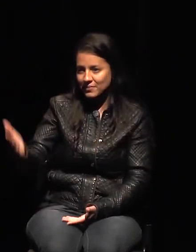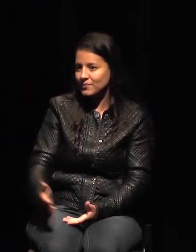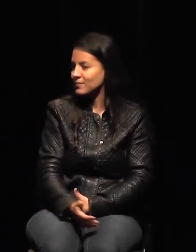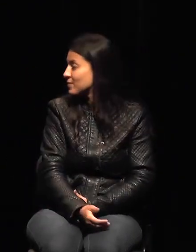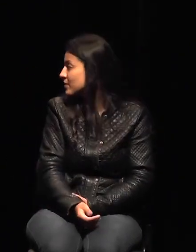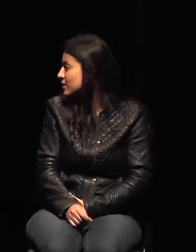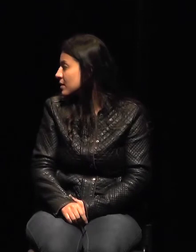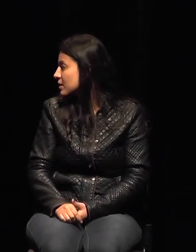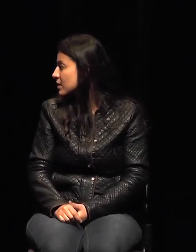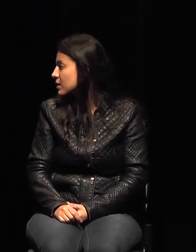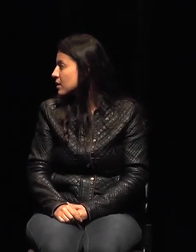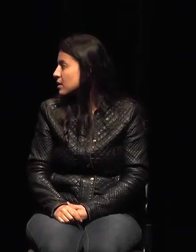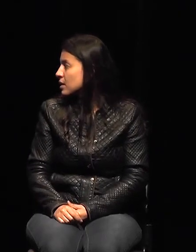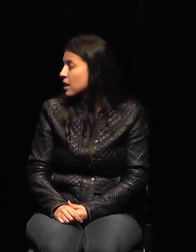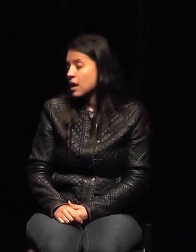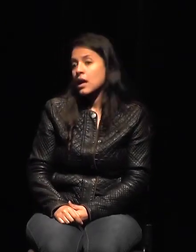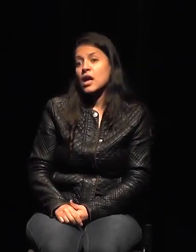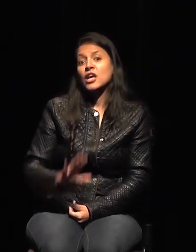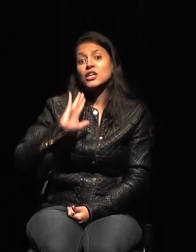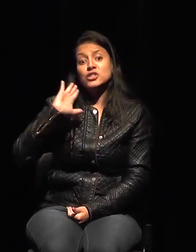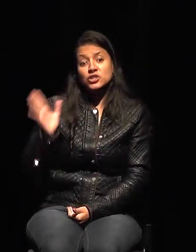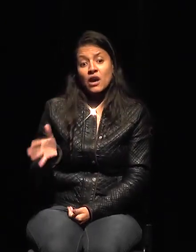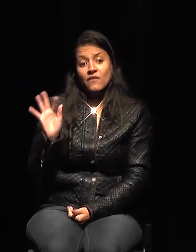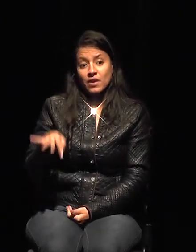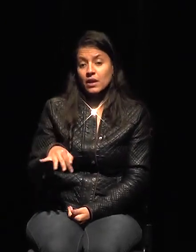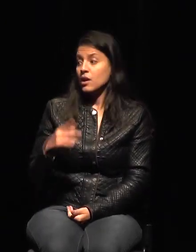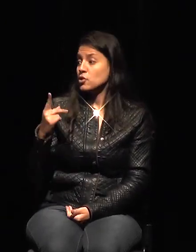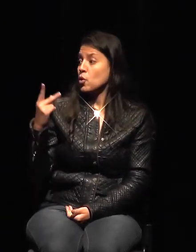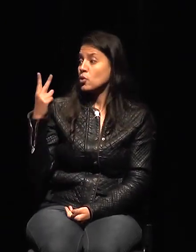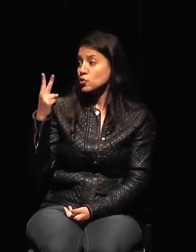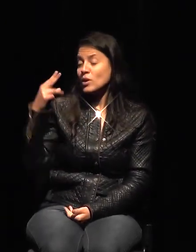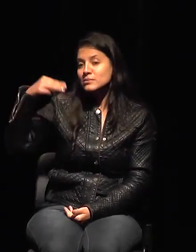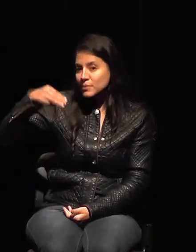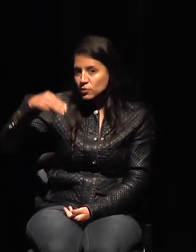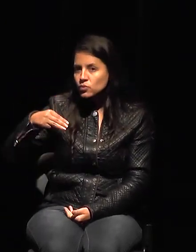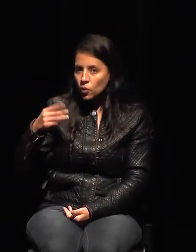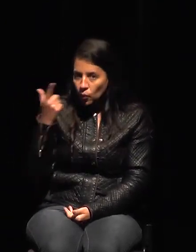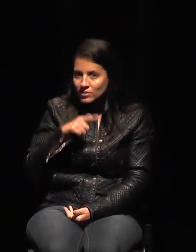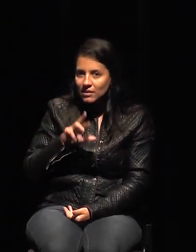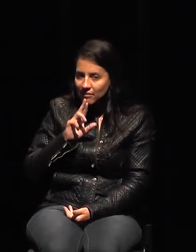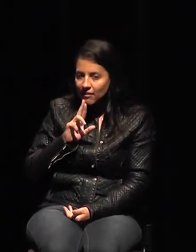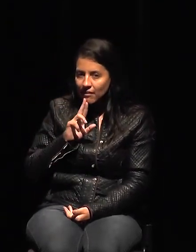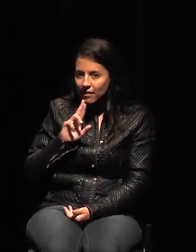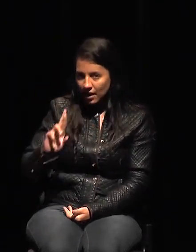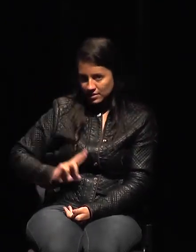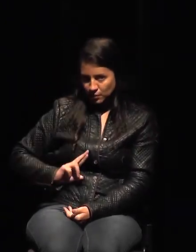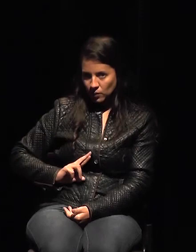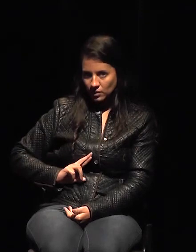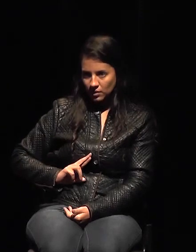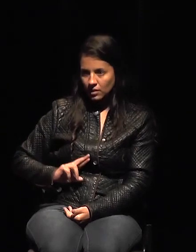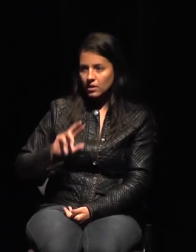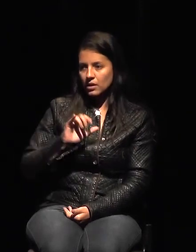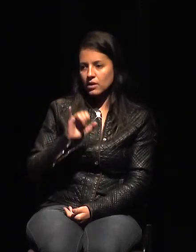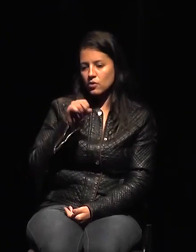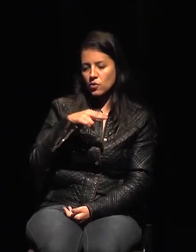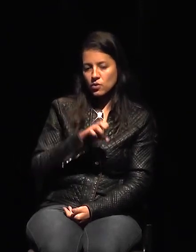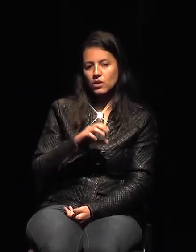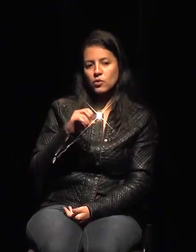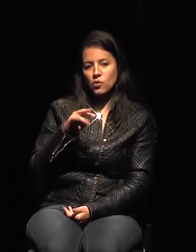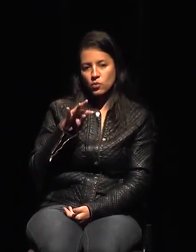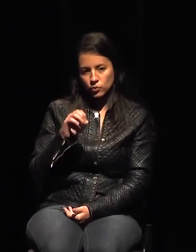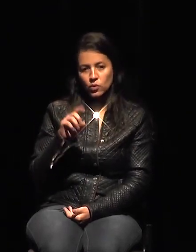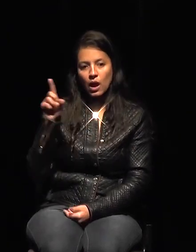Dos minutitos más. Nos podrías responder a esta pregunta. Johnny Couto de Río, el radar.